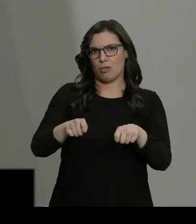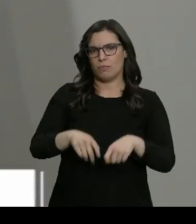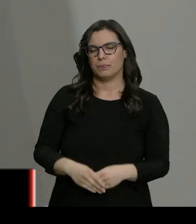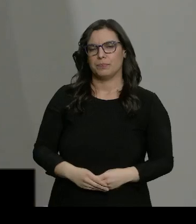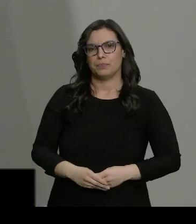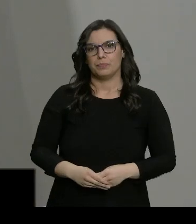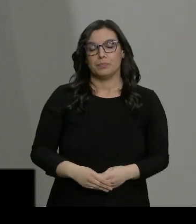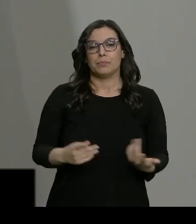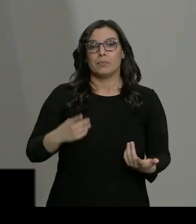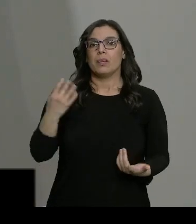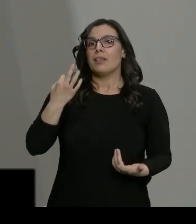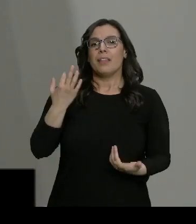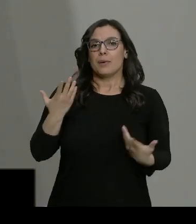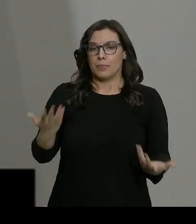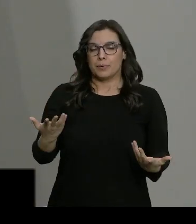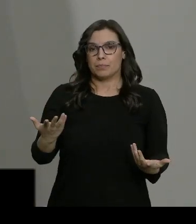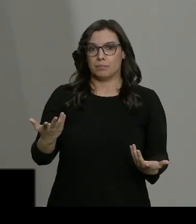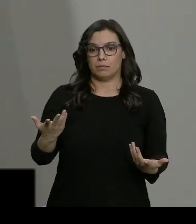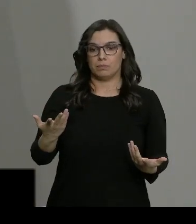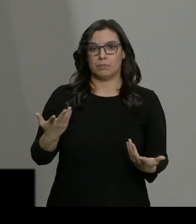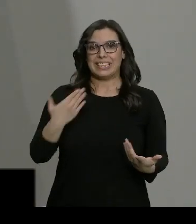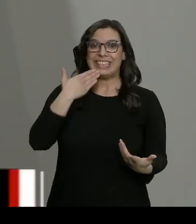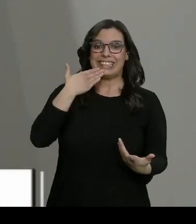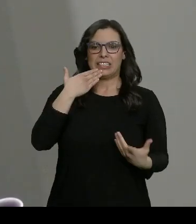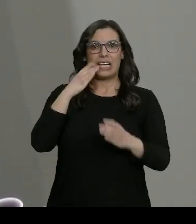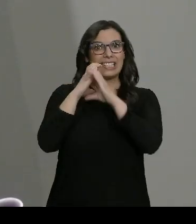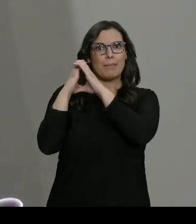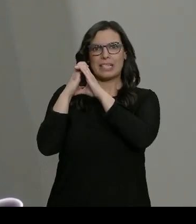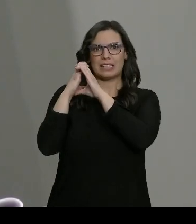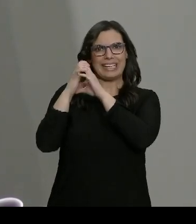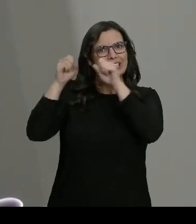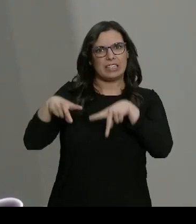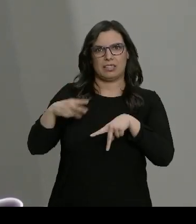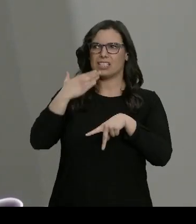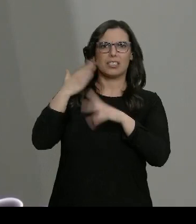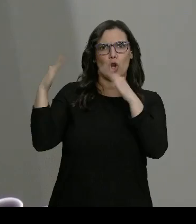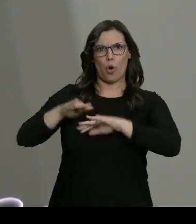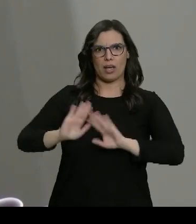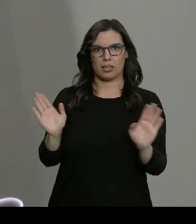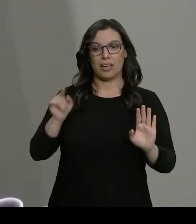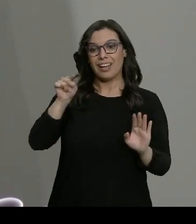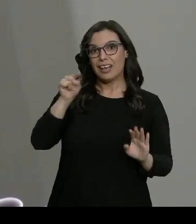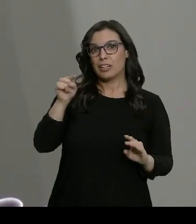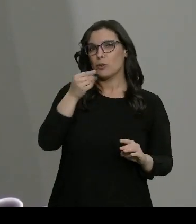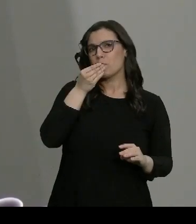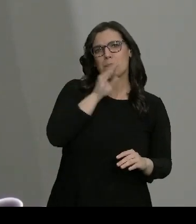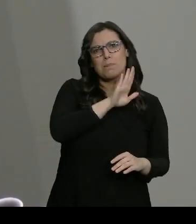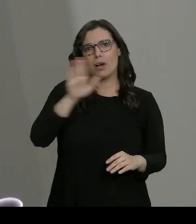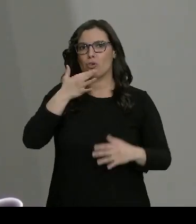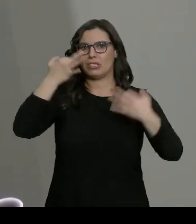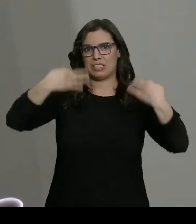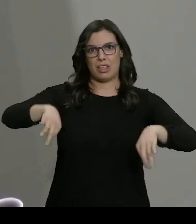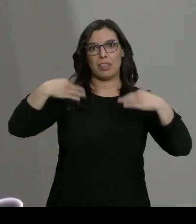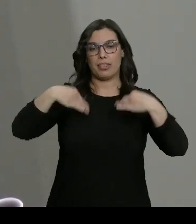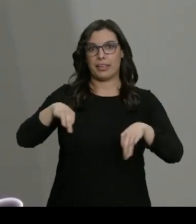Básicamente lo que hay que hacer es como si no hubiera Semana Santa. Esta es la manera más sencilla